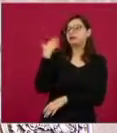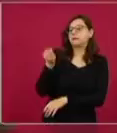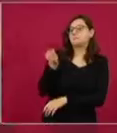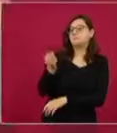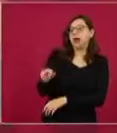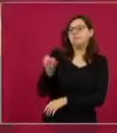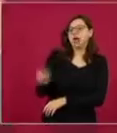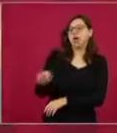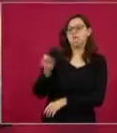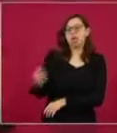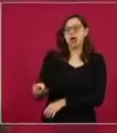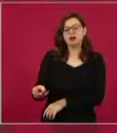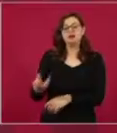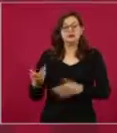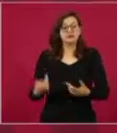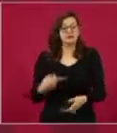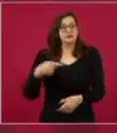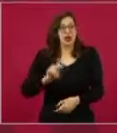No van a poder